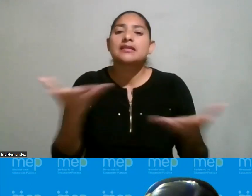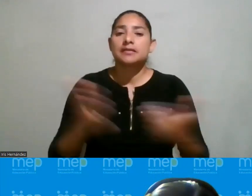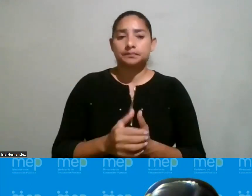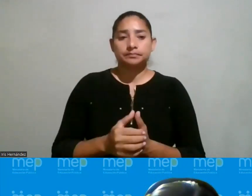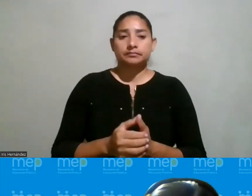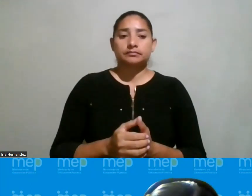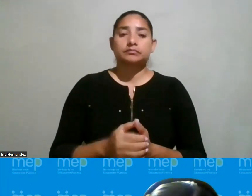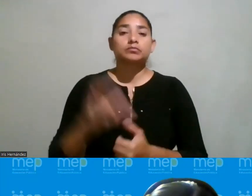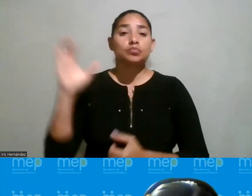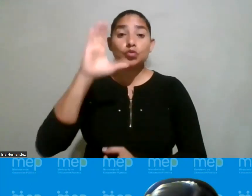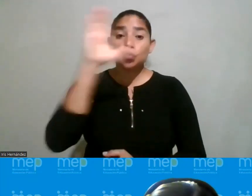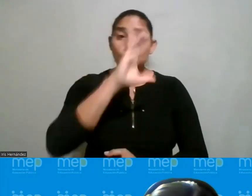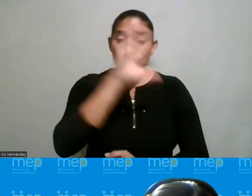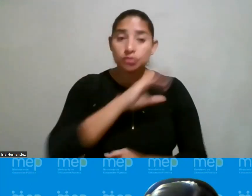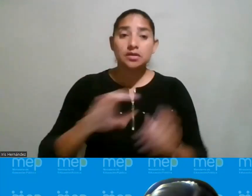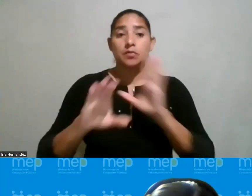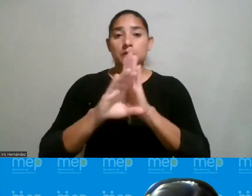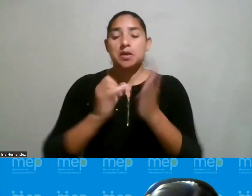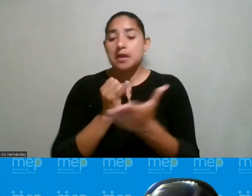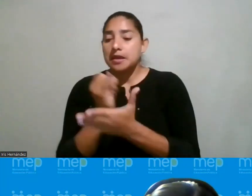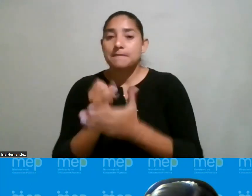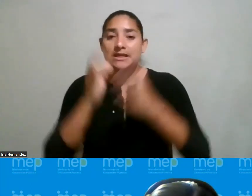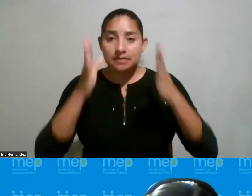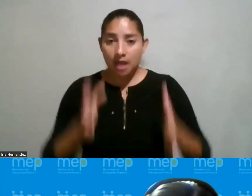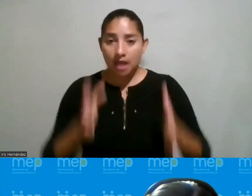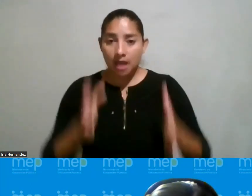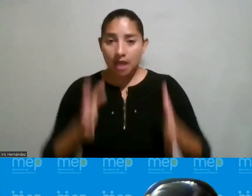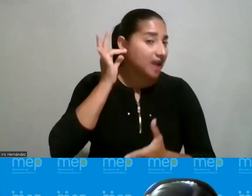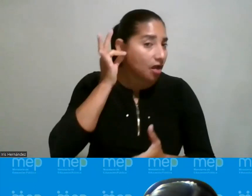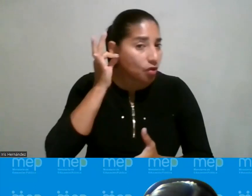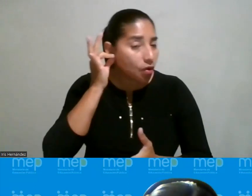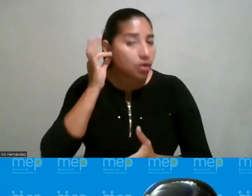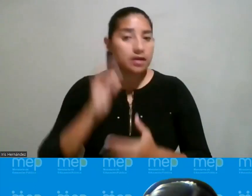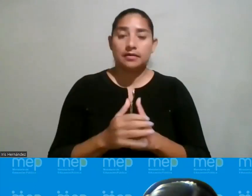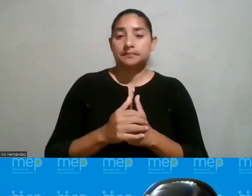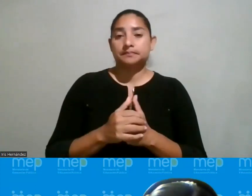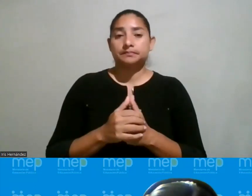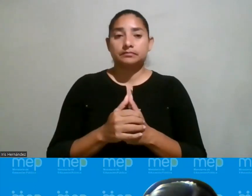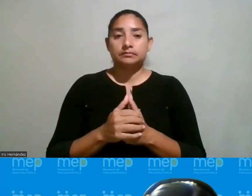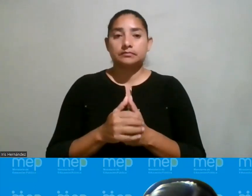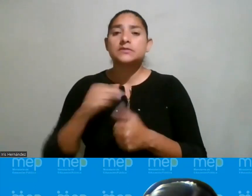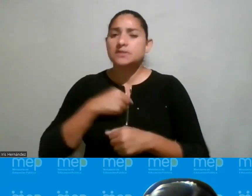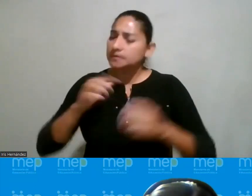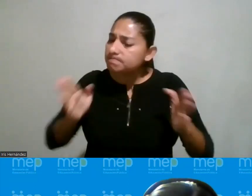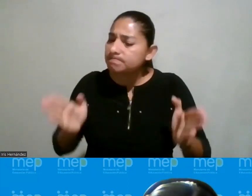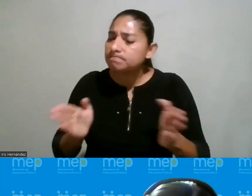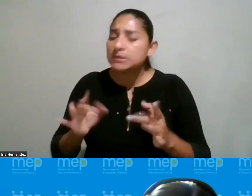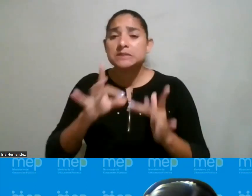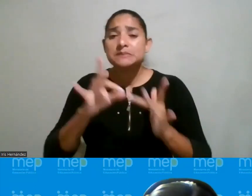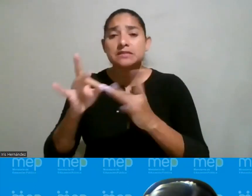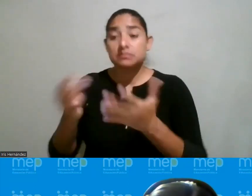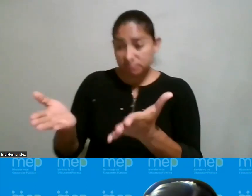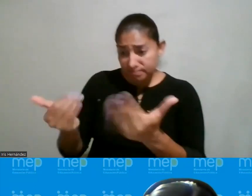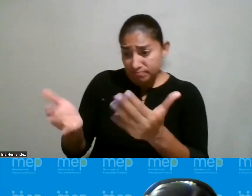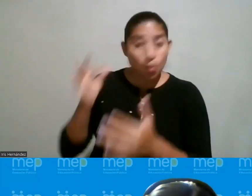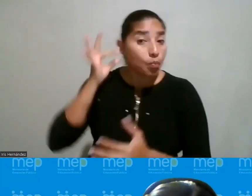buscamos por ejemplo investigador o investigadora y se dice se motiva especialmente a las mujeres a